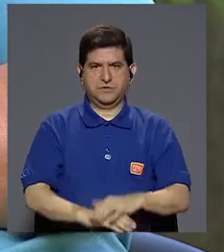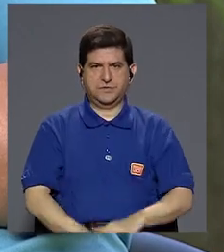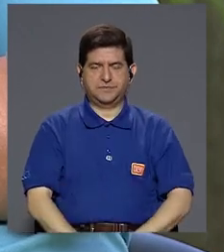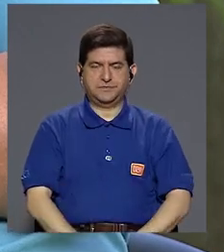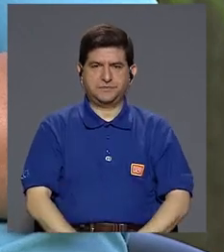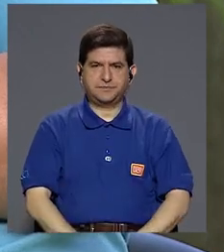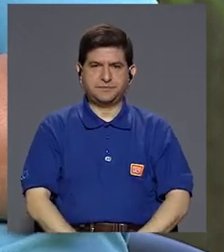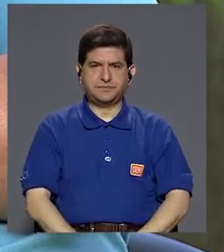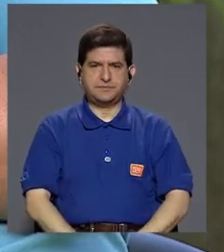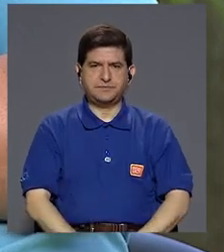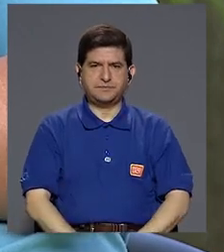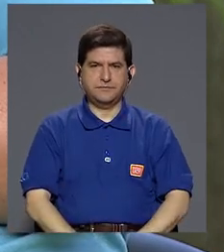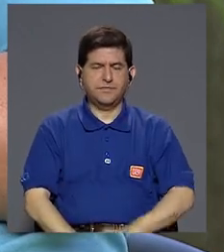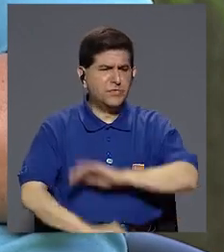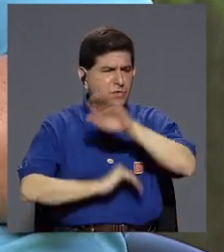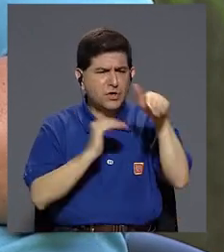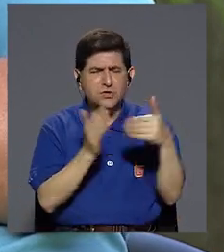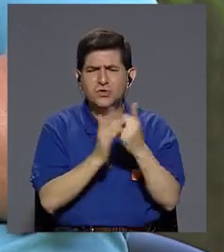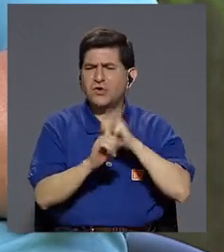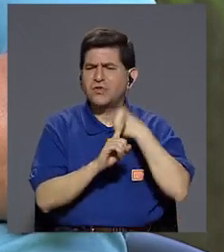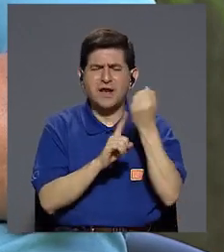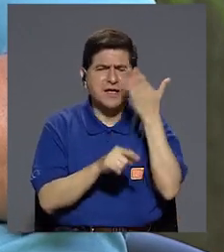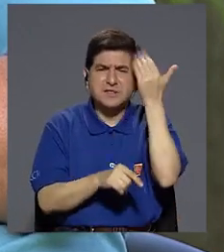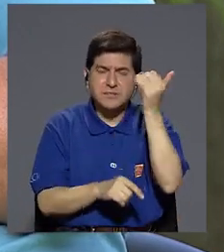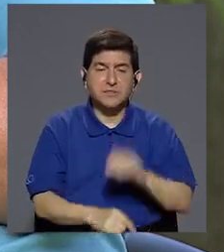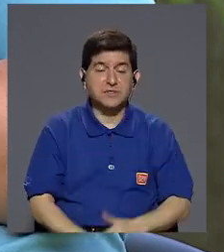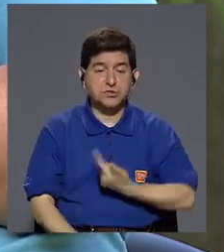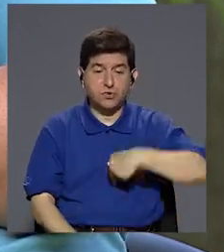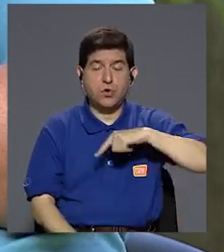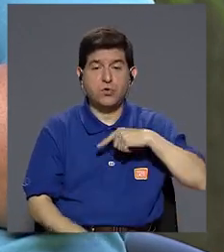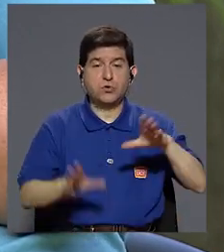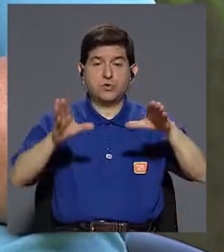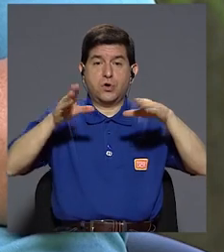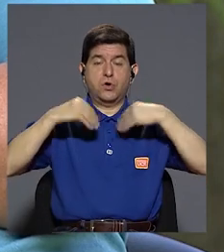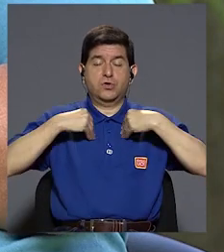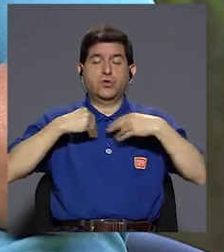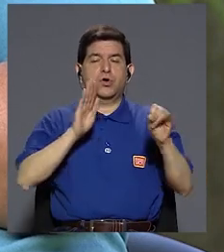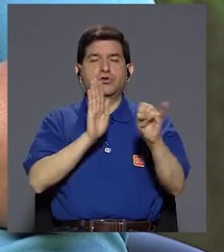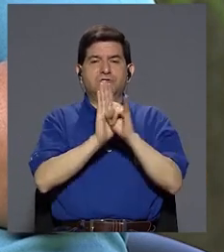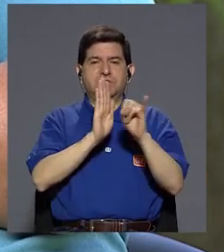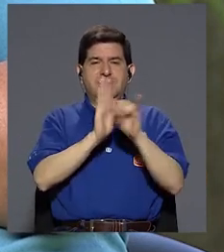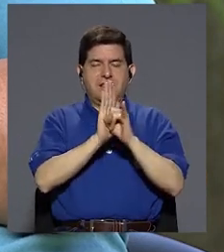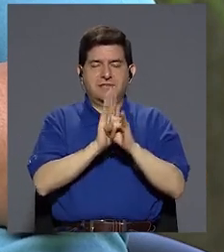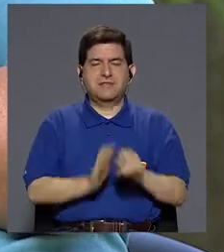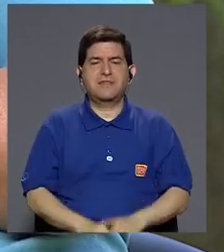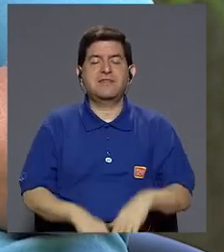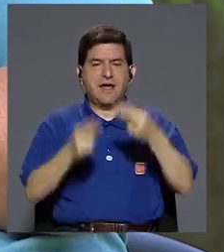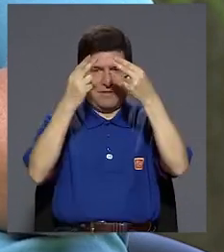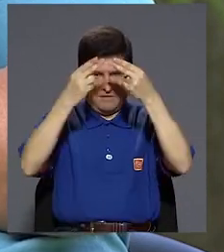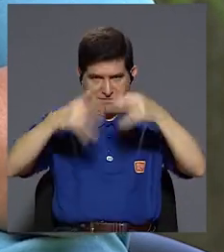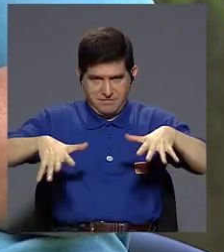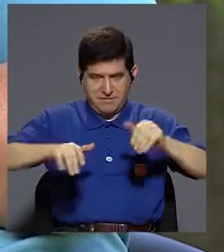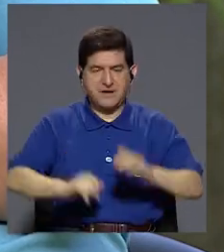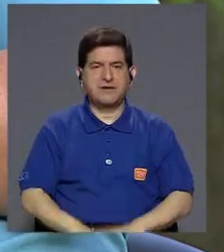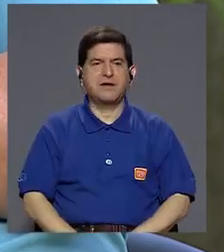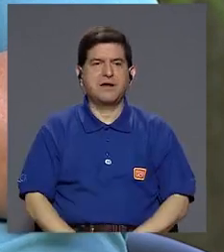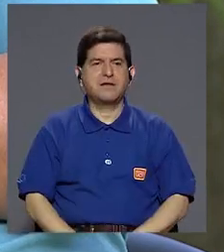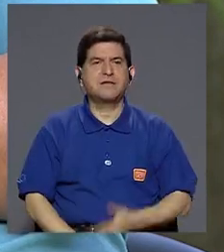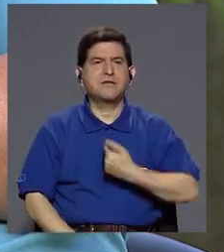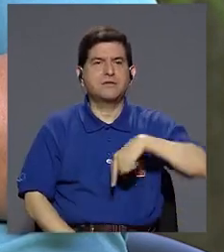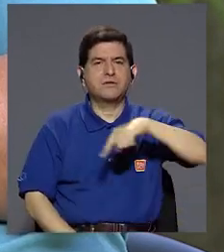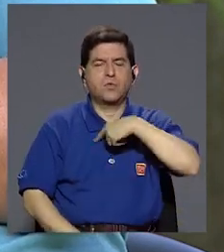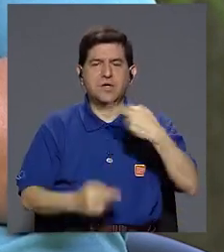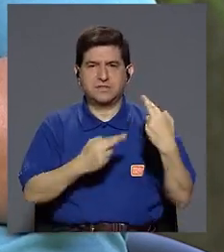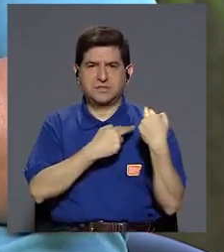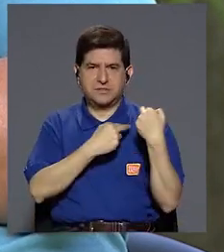¿verdad? Entonces, ¿para qué es todo esto? Para que nos vayamos apropiando de nuestra identidad, de nuestra identidad digital, de